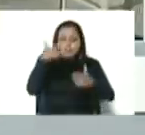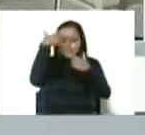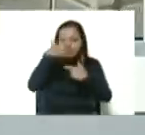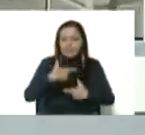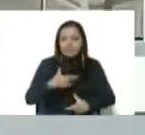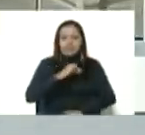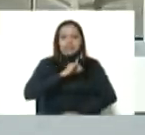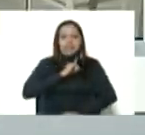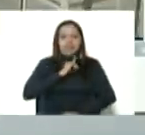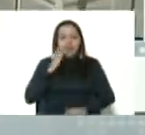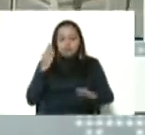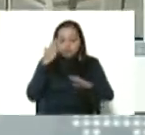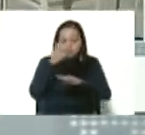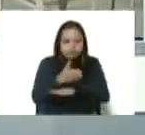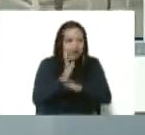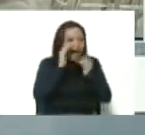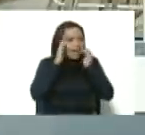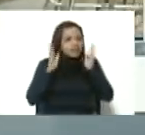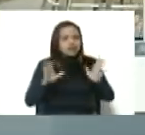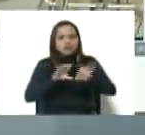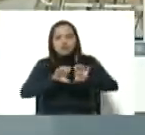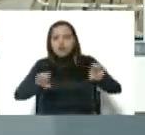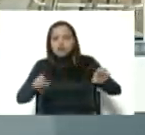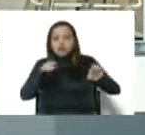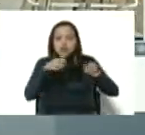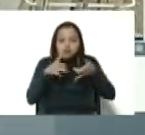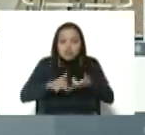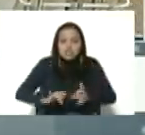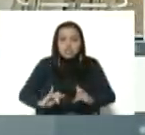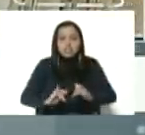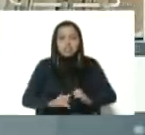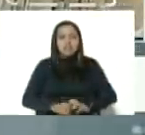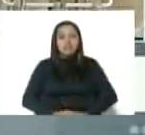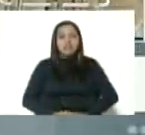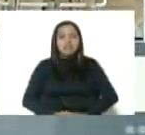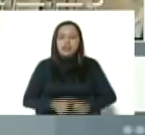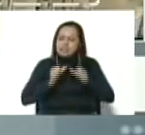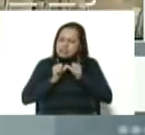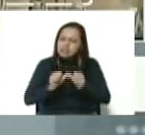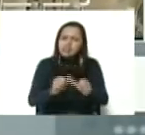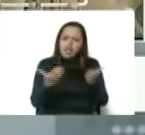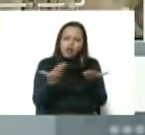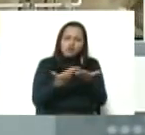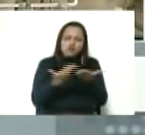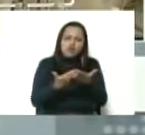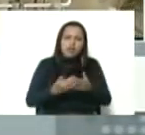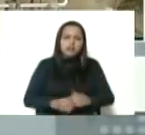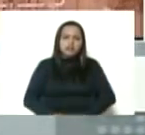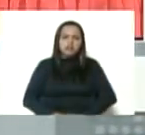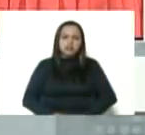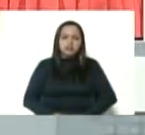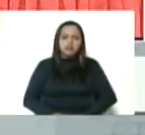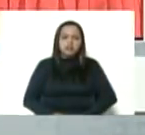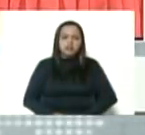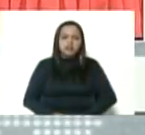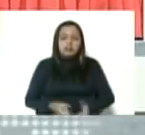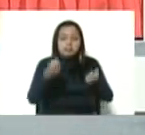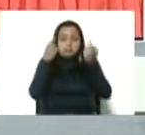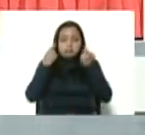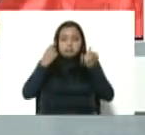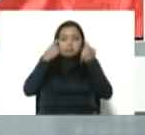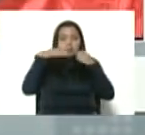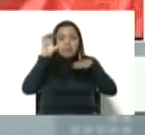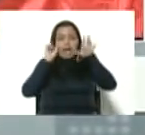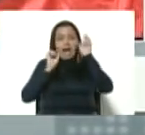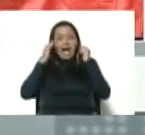directo, atender la educación de sus hijos, que sigan estudiando, que estudien, que se formen, atender